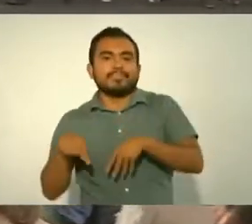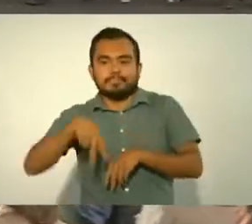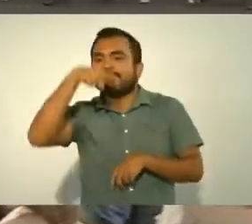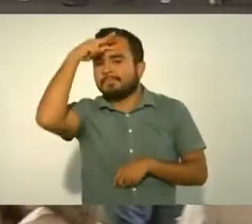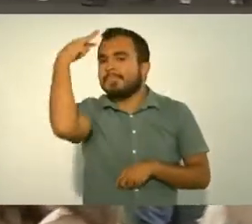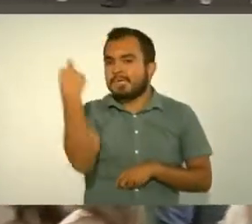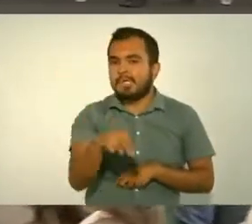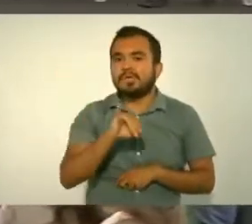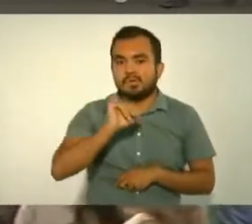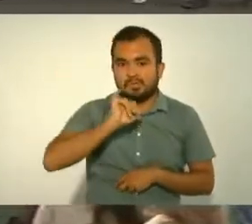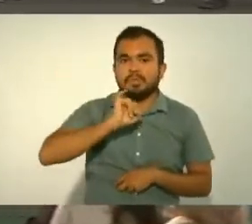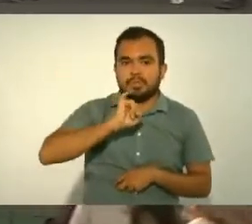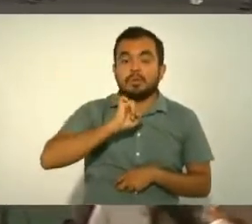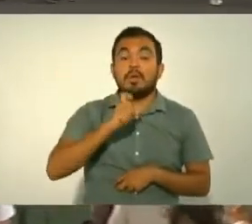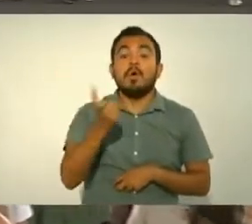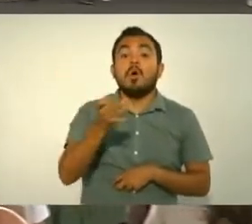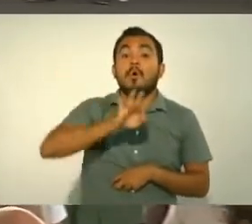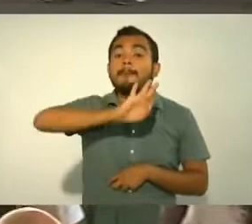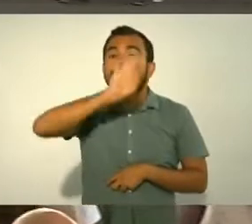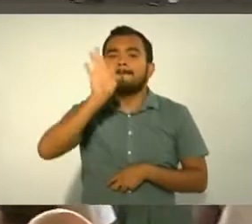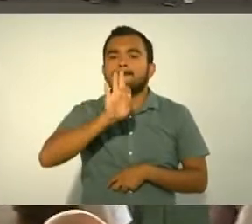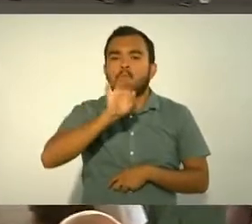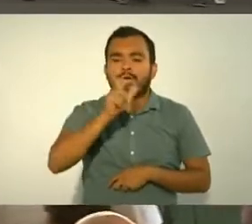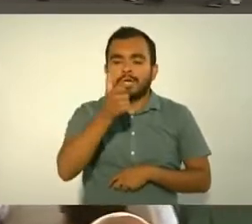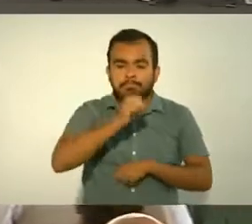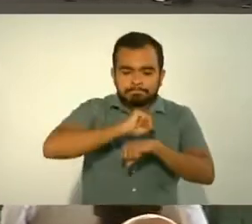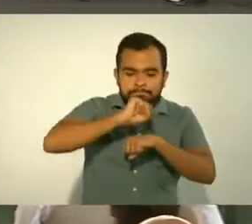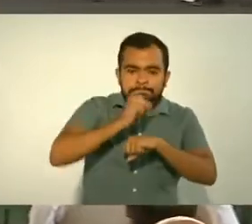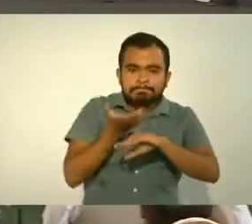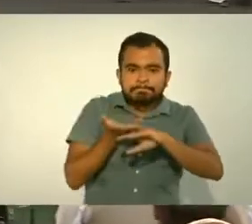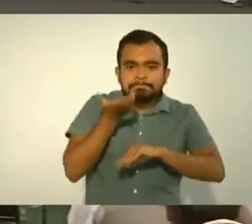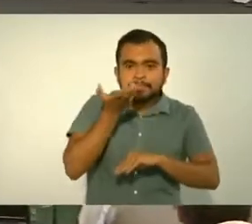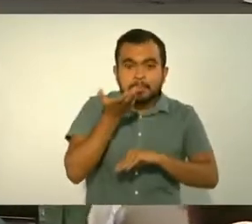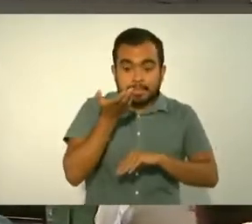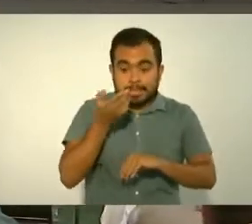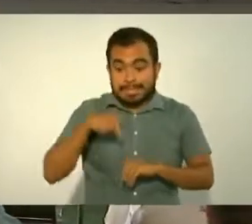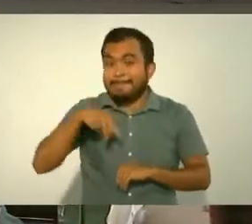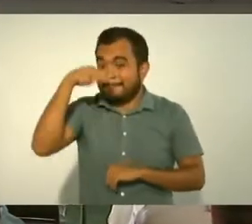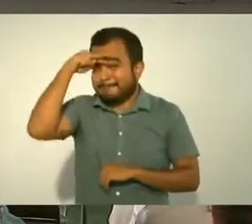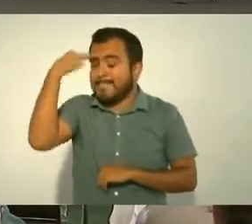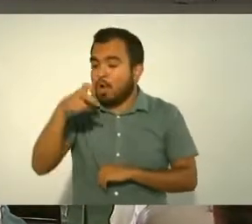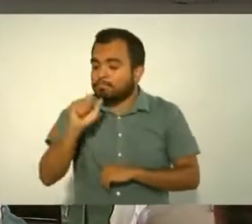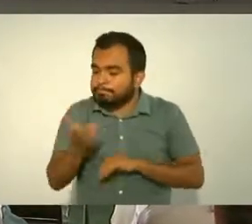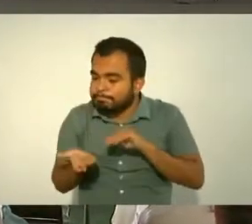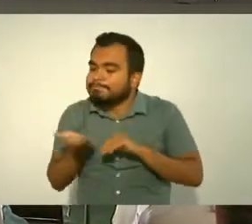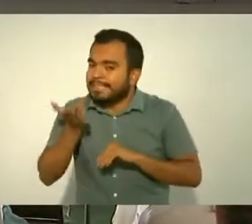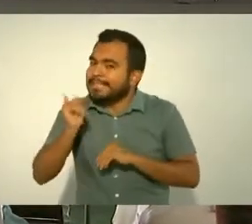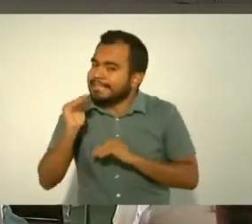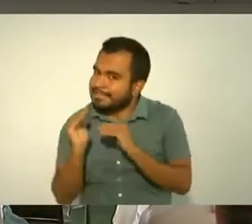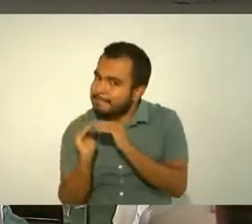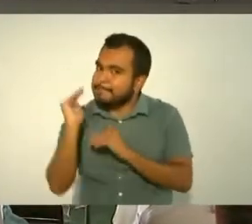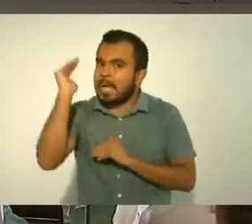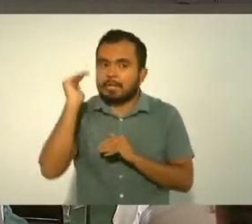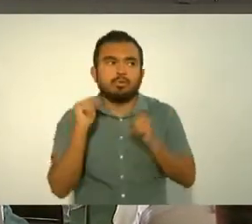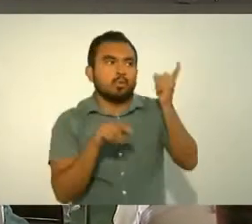el porcentaje de inflación nuestro es mayor al de ellos por eso